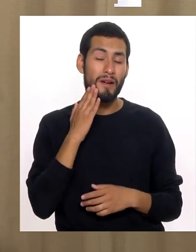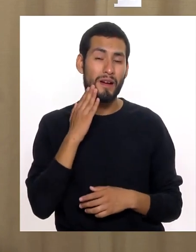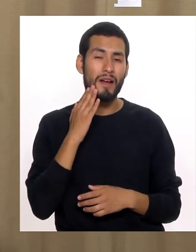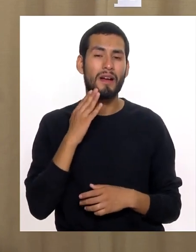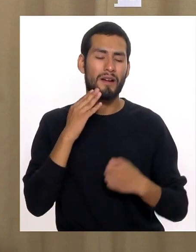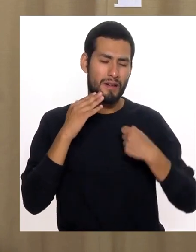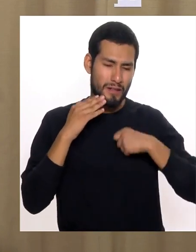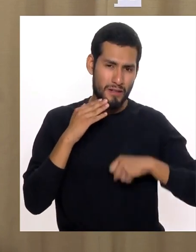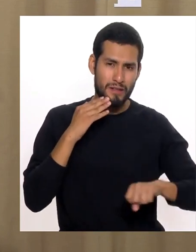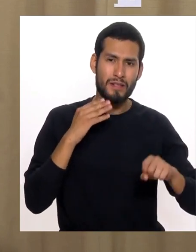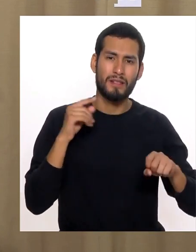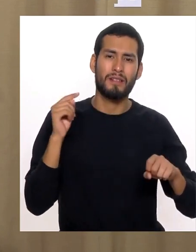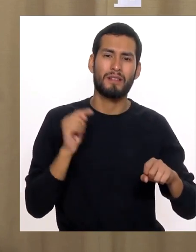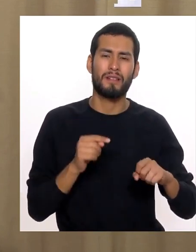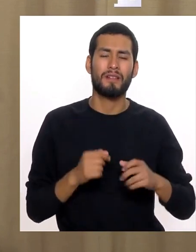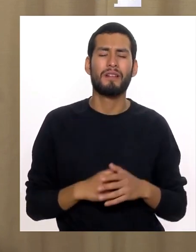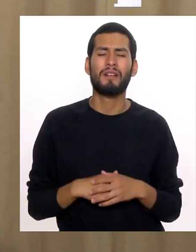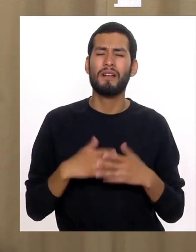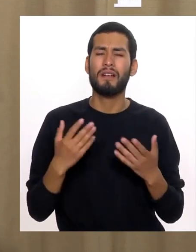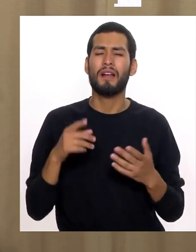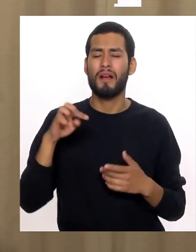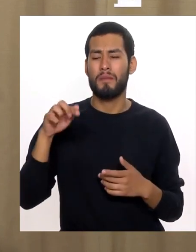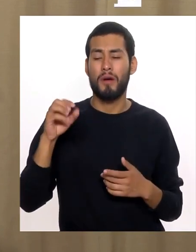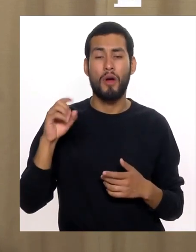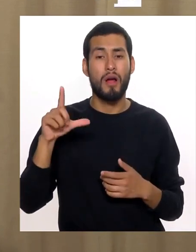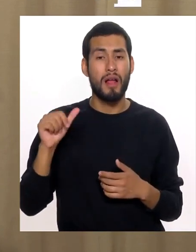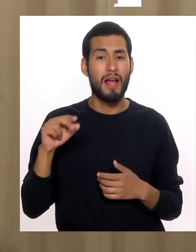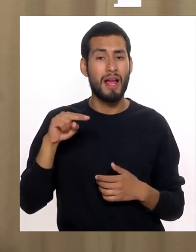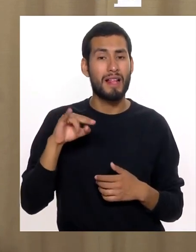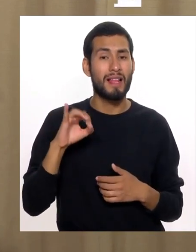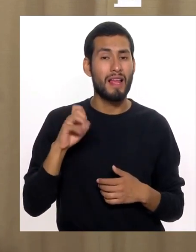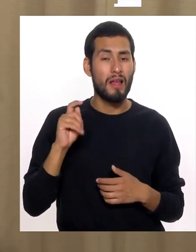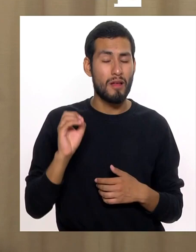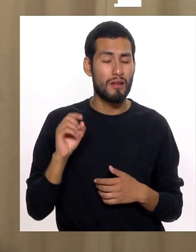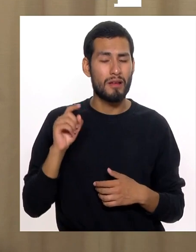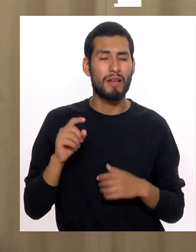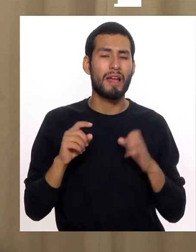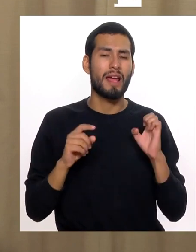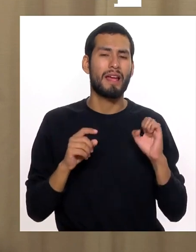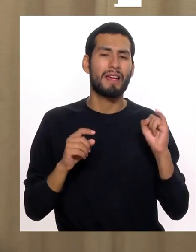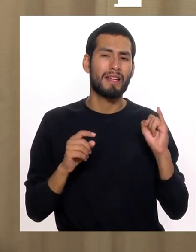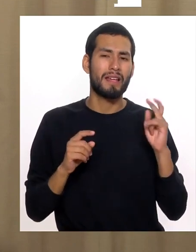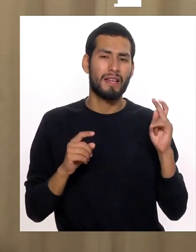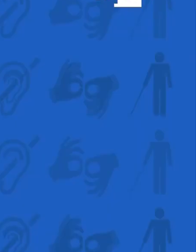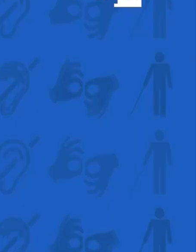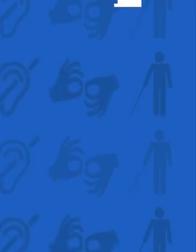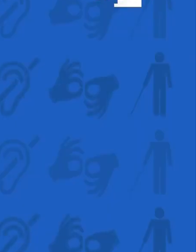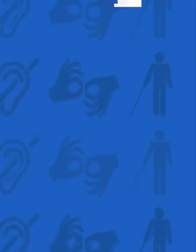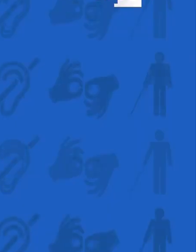una madre Y su hijo Es el caso De Paola Nieto E Iker